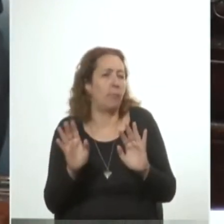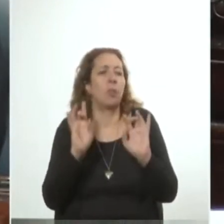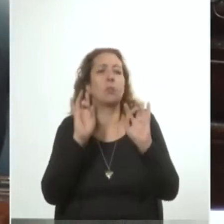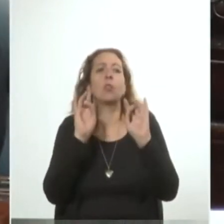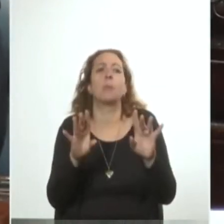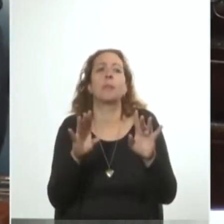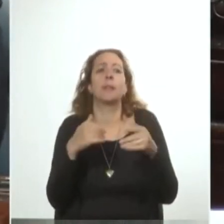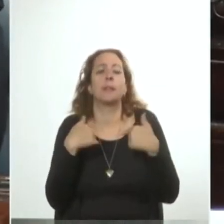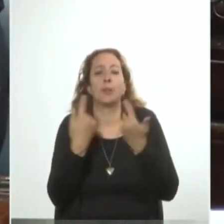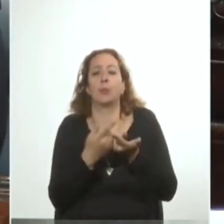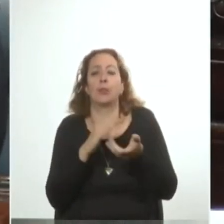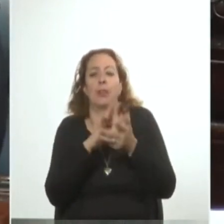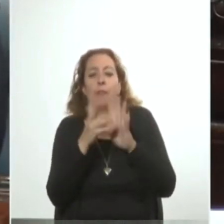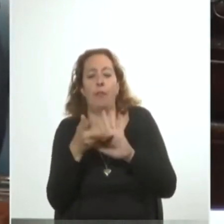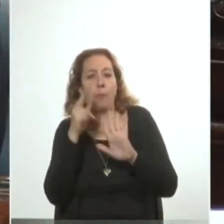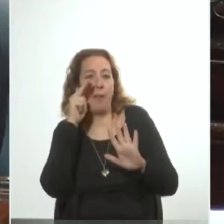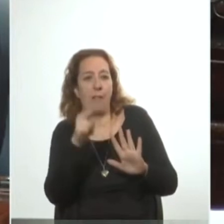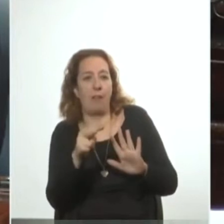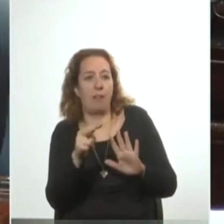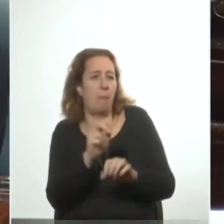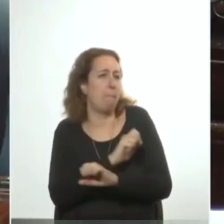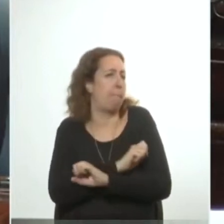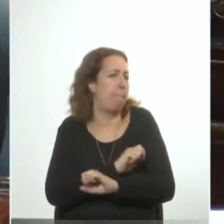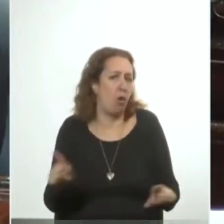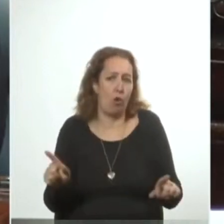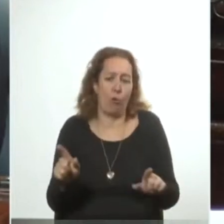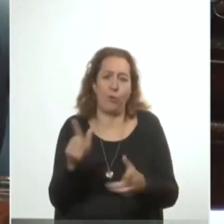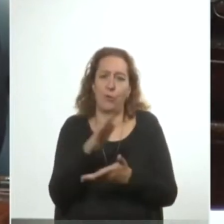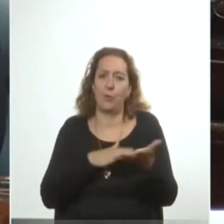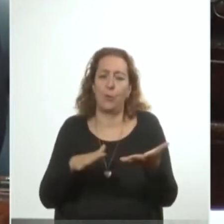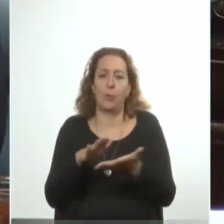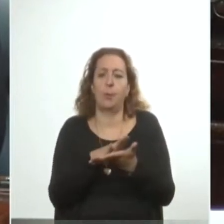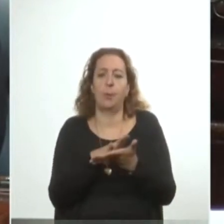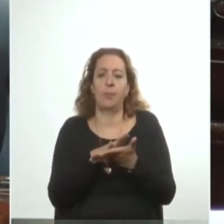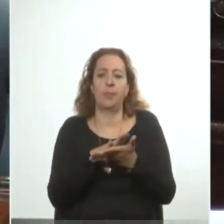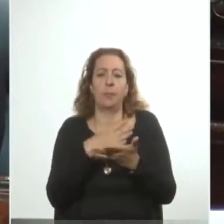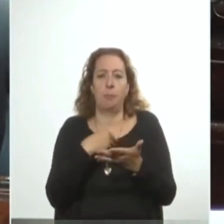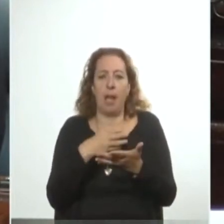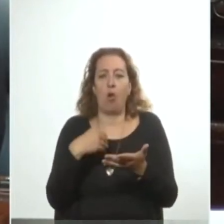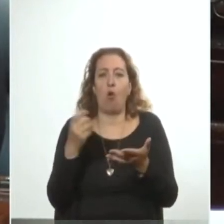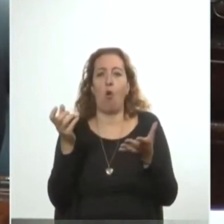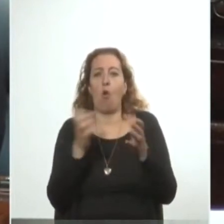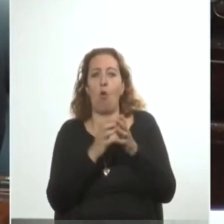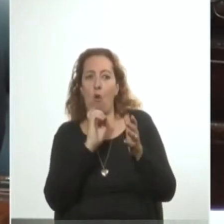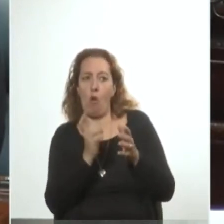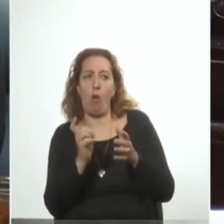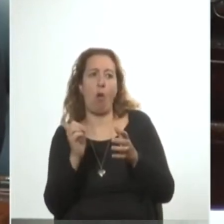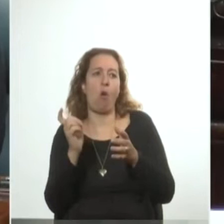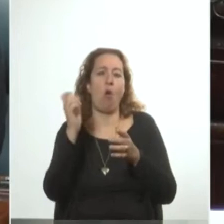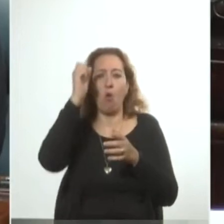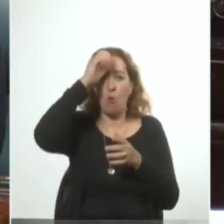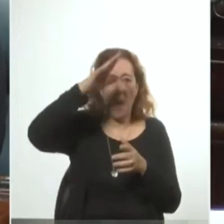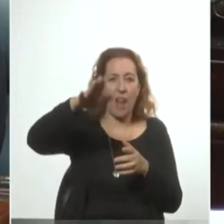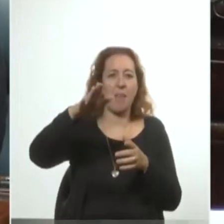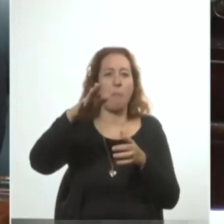desde nuestra perspectiva las peores facetas de los blancos, los colorados, el ruralismo, el catolicismo,